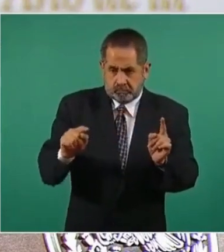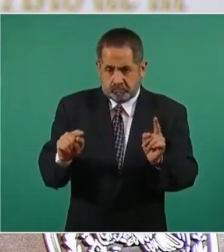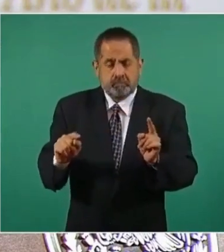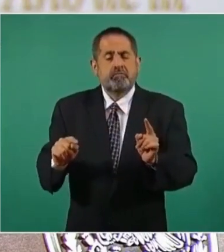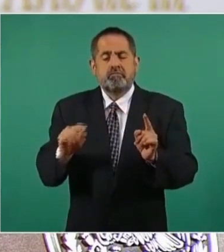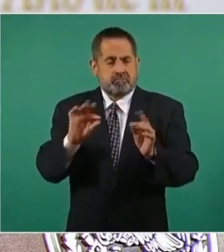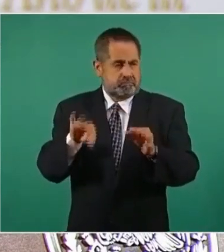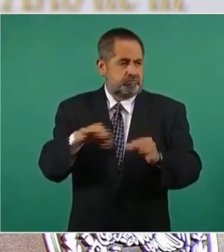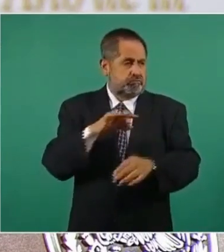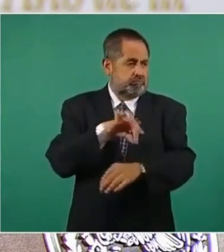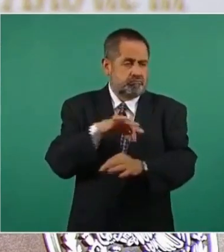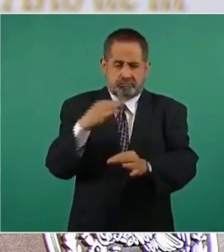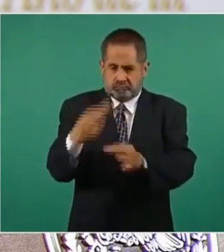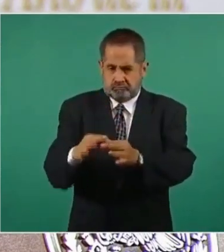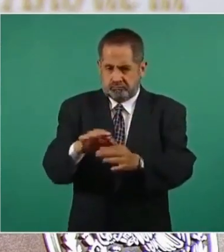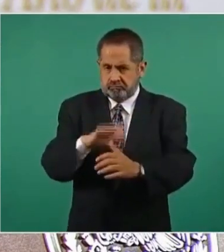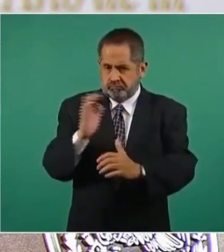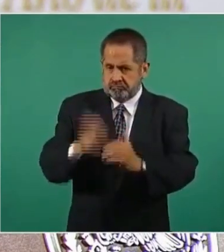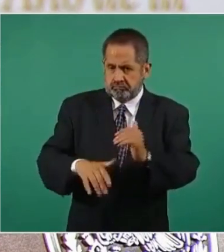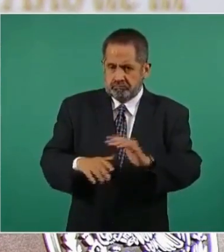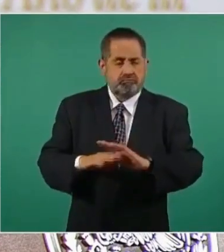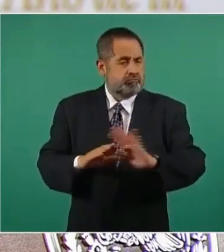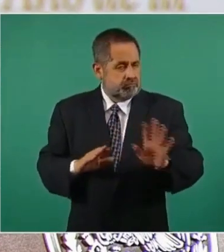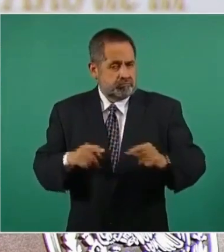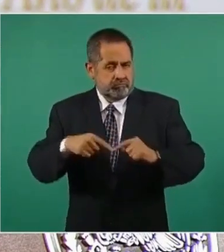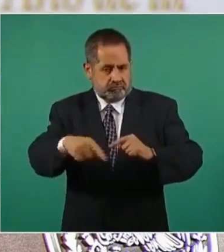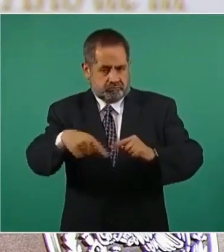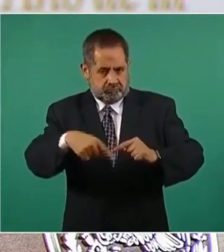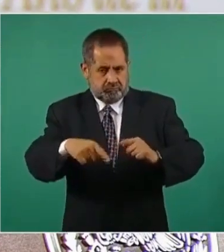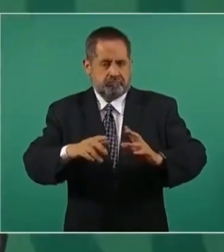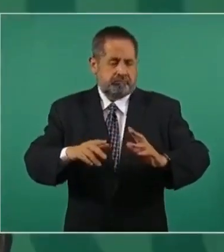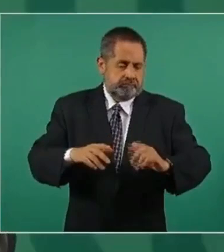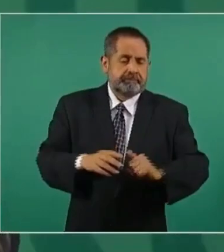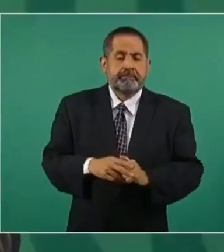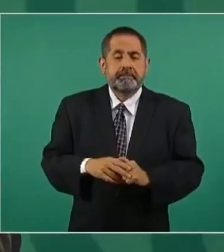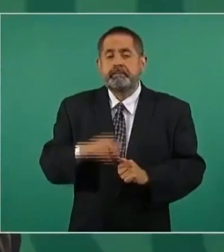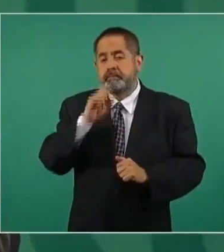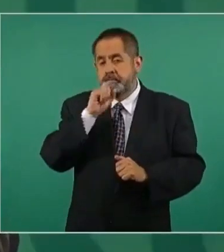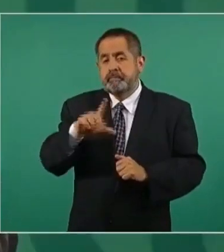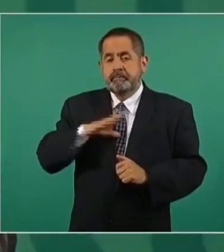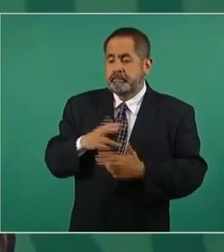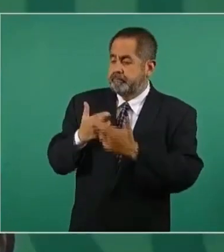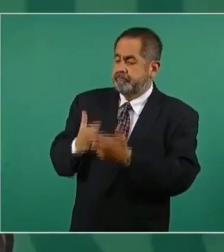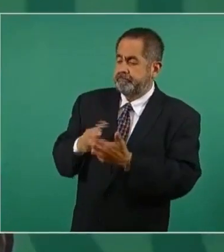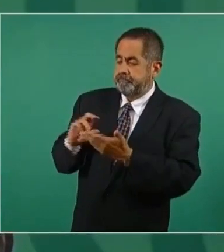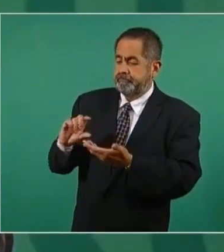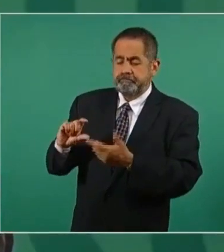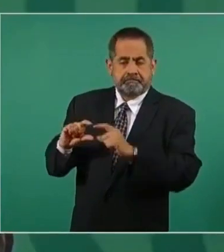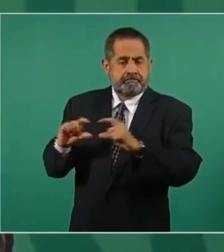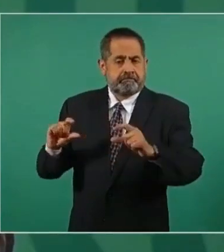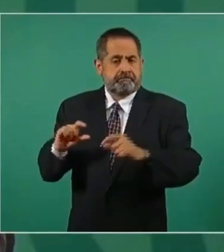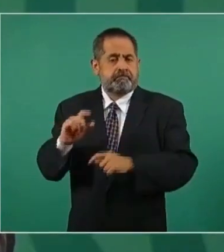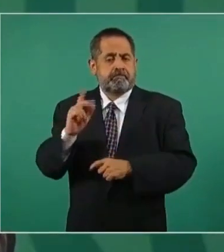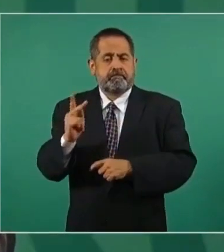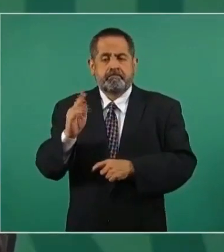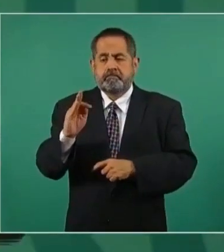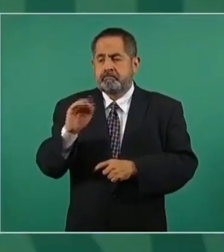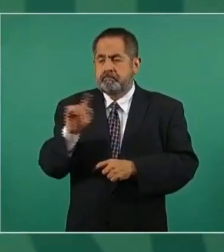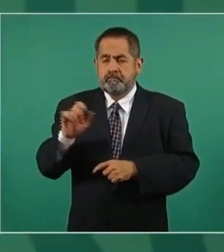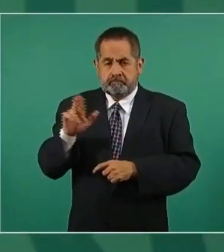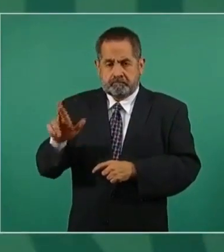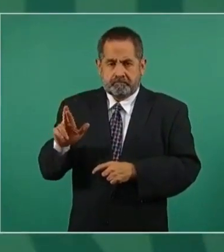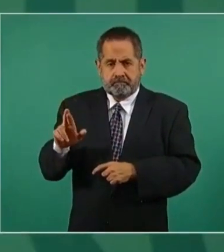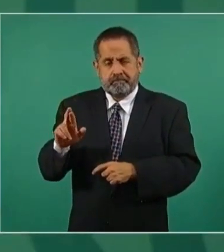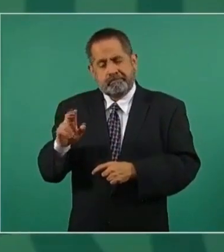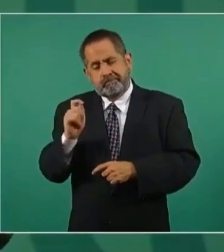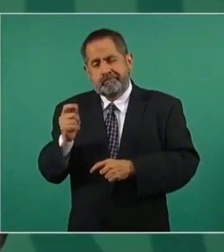a concluir, pero tenemos también vacunas Pfizer, aunque